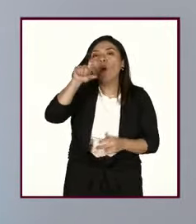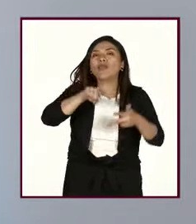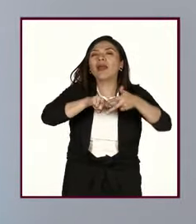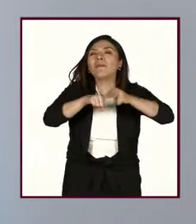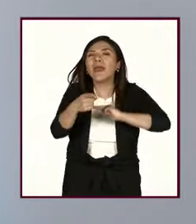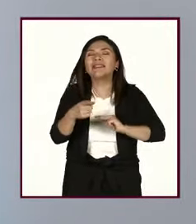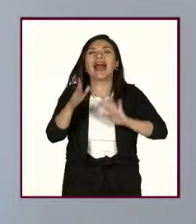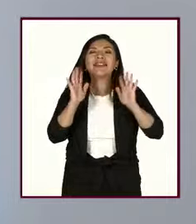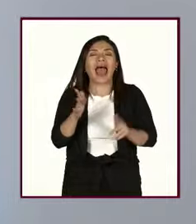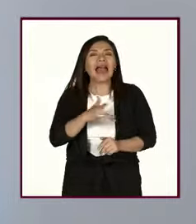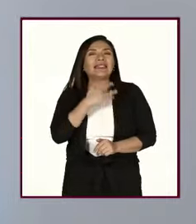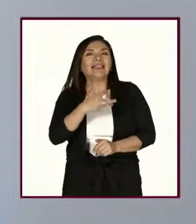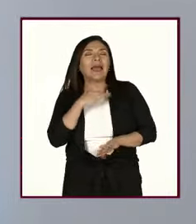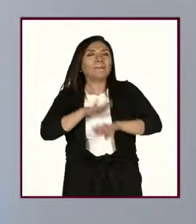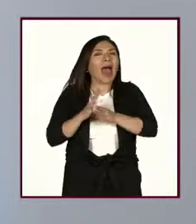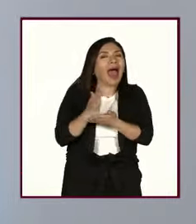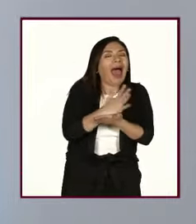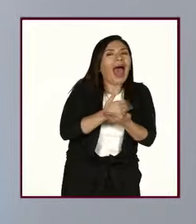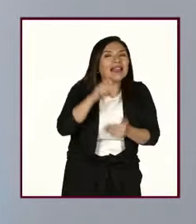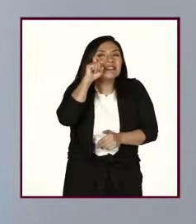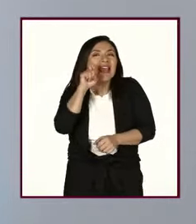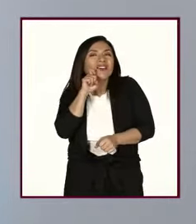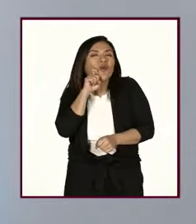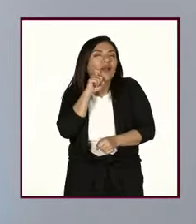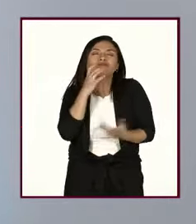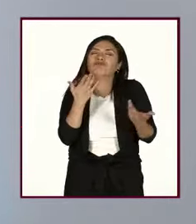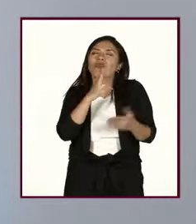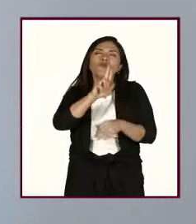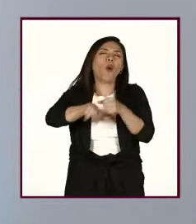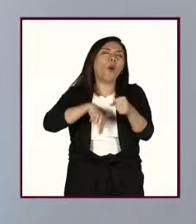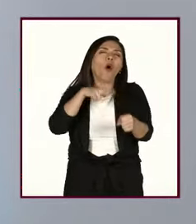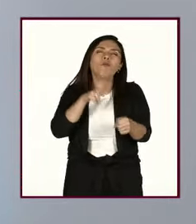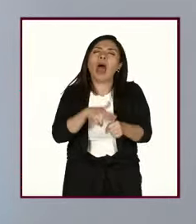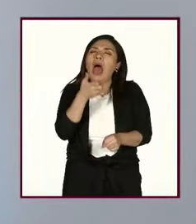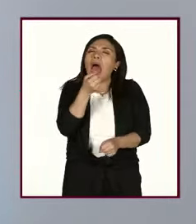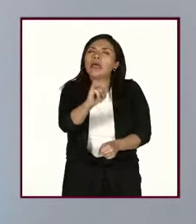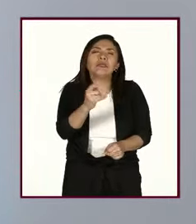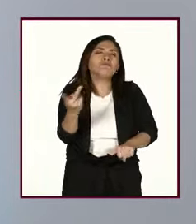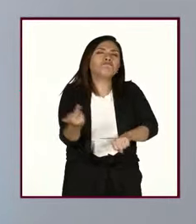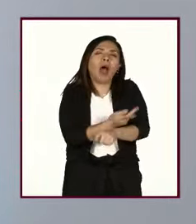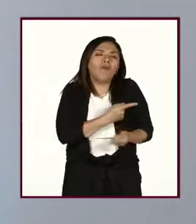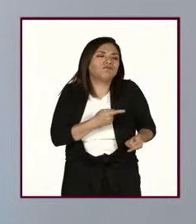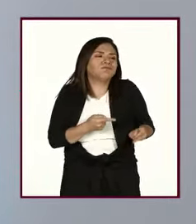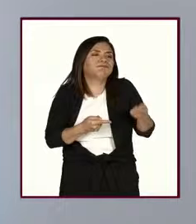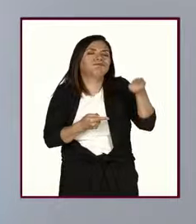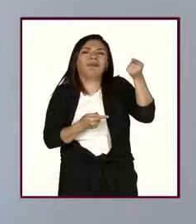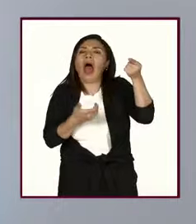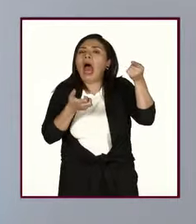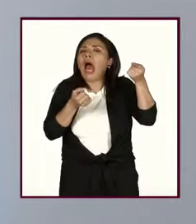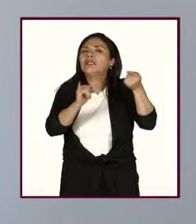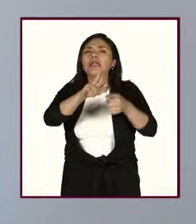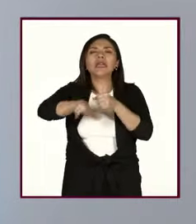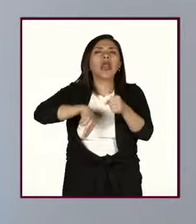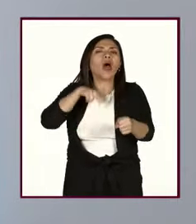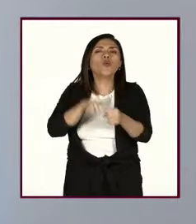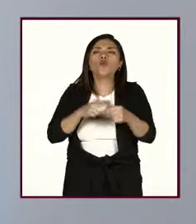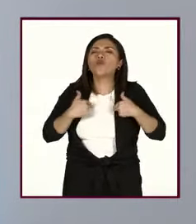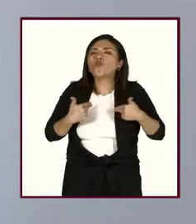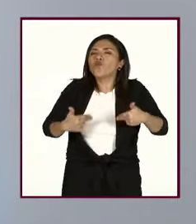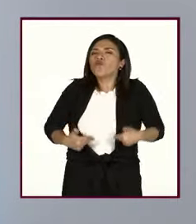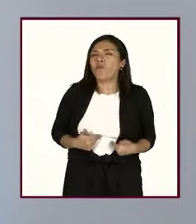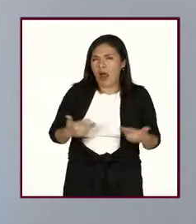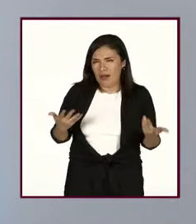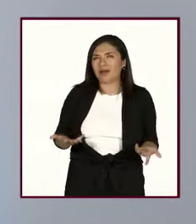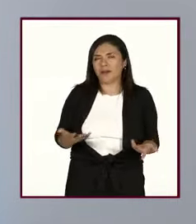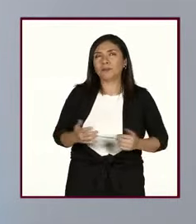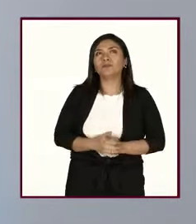de la sexualidad es inevitable es algo que va a ocurrir porque así es la naturaleza humana